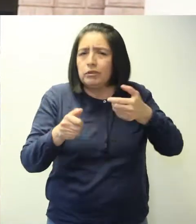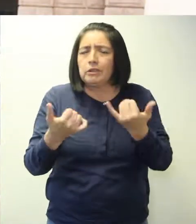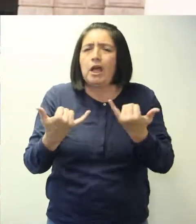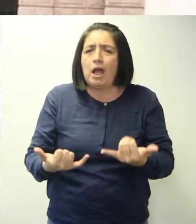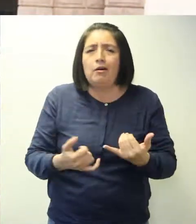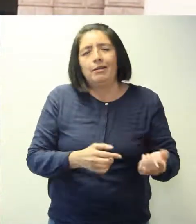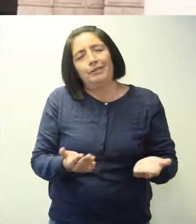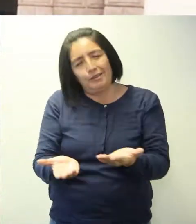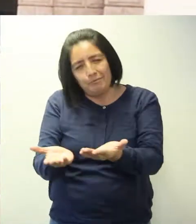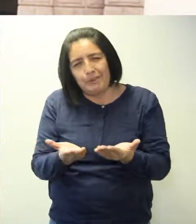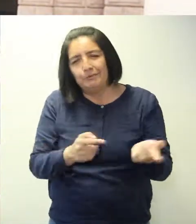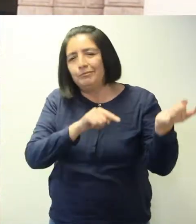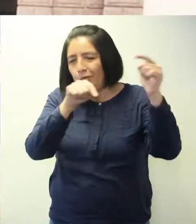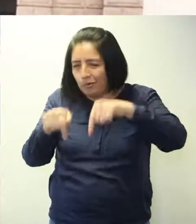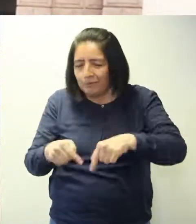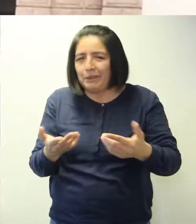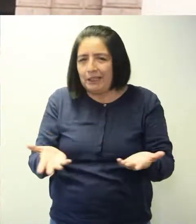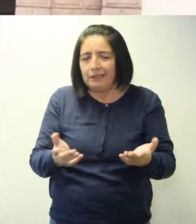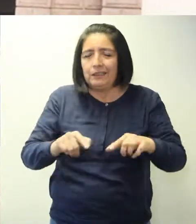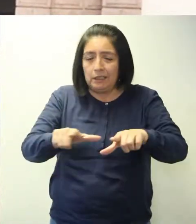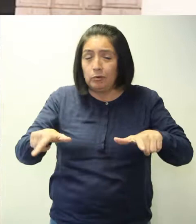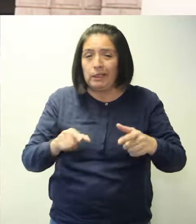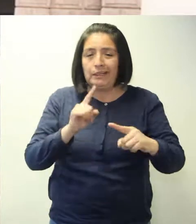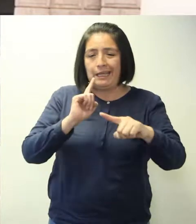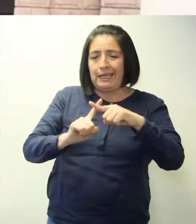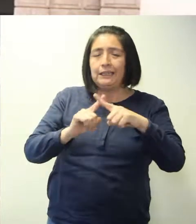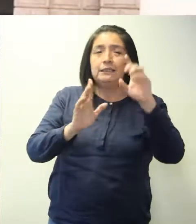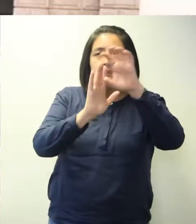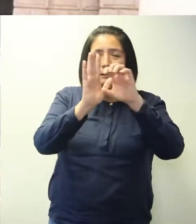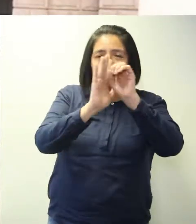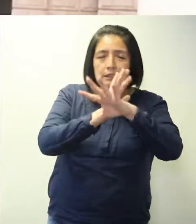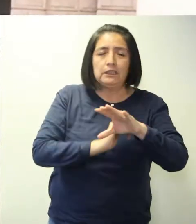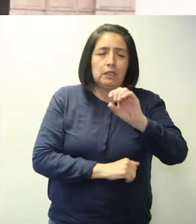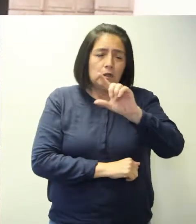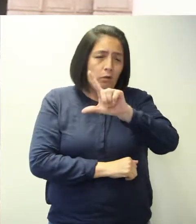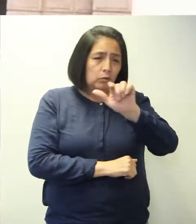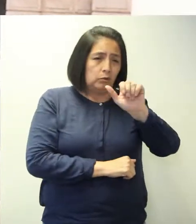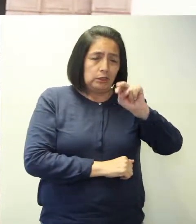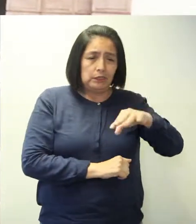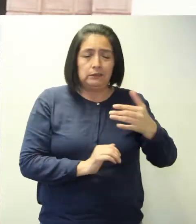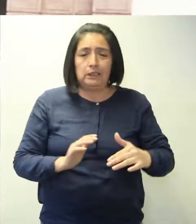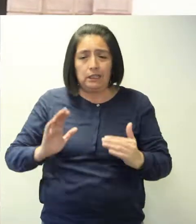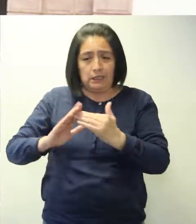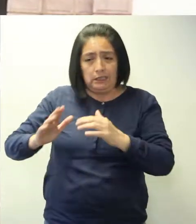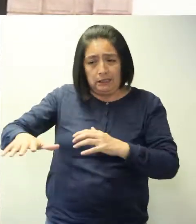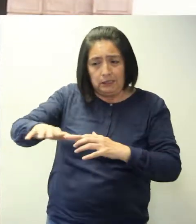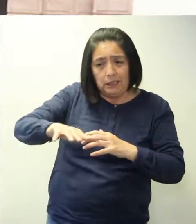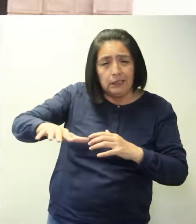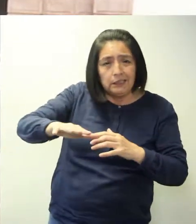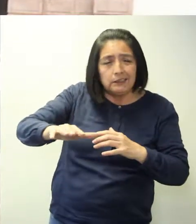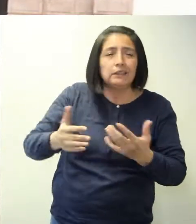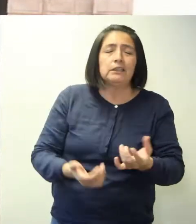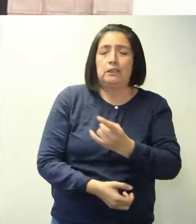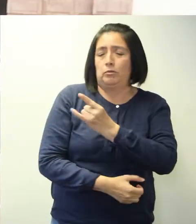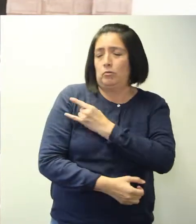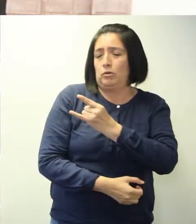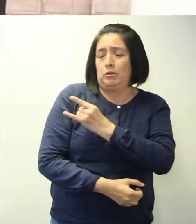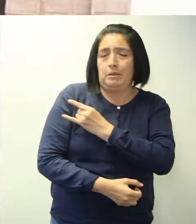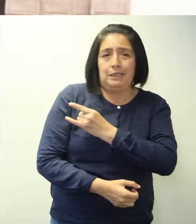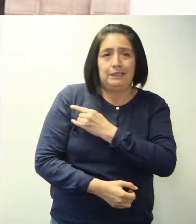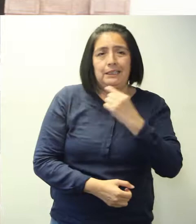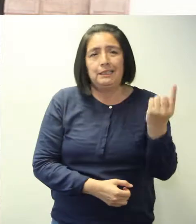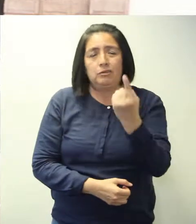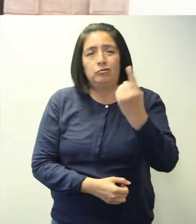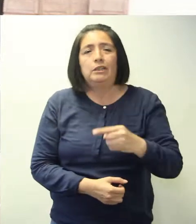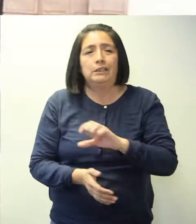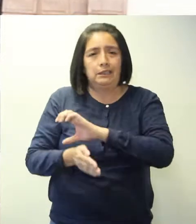audiencia e invitamos nuevamente para que puedan acercarse acá... ...al Exine Olianta, el Auditorio César Alipio Paredes Canto, Auditorio de la